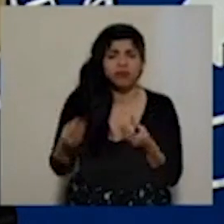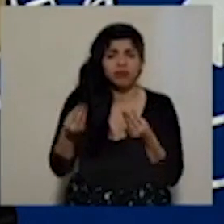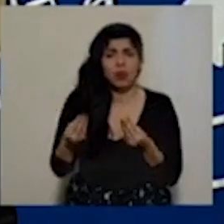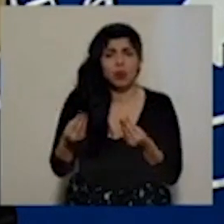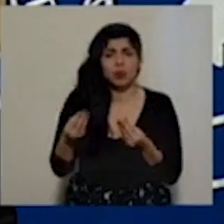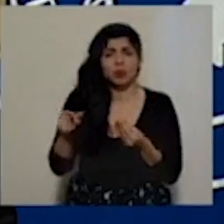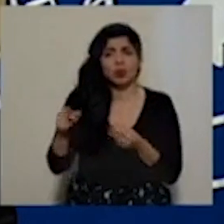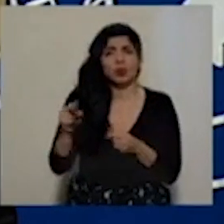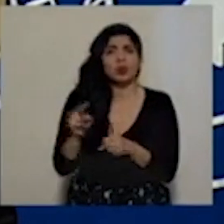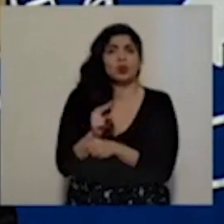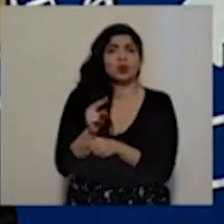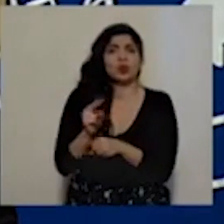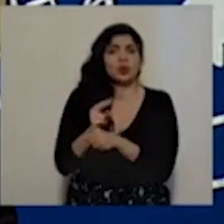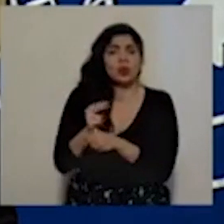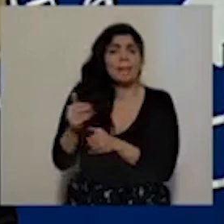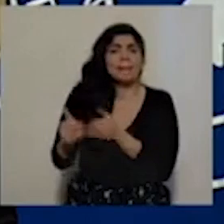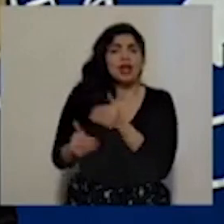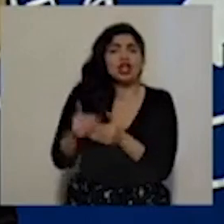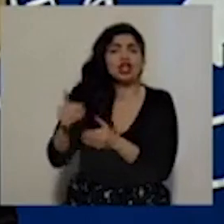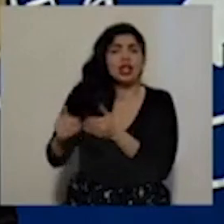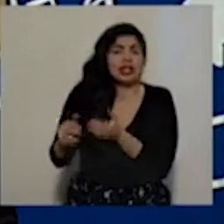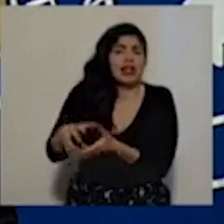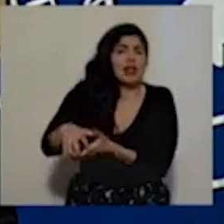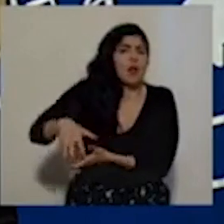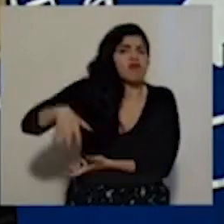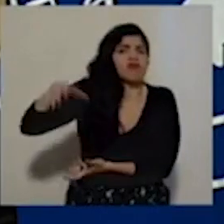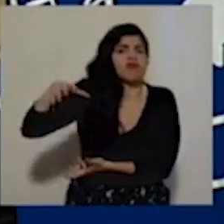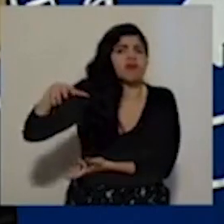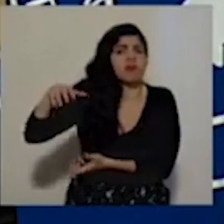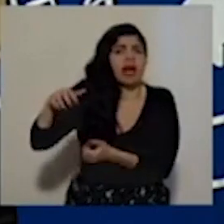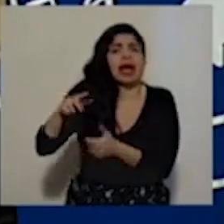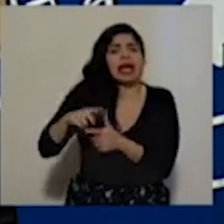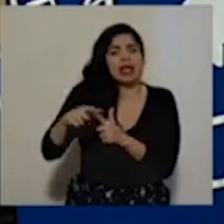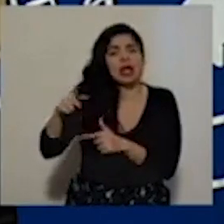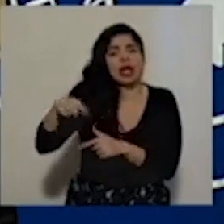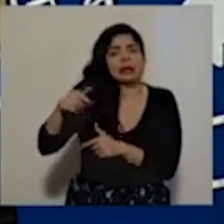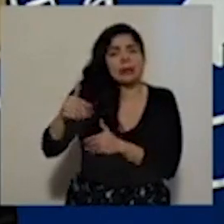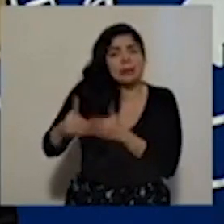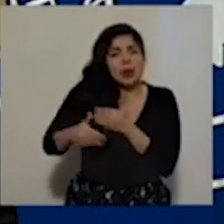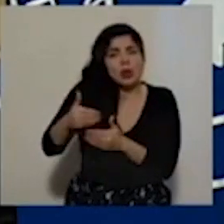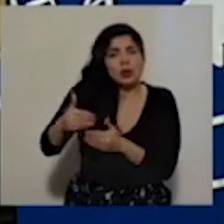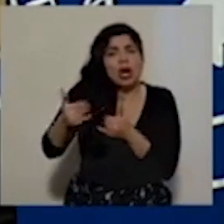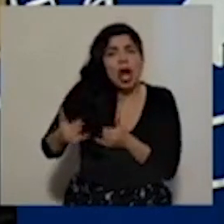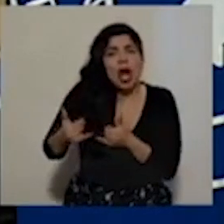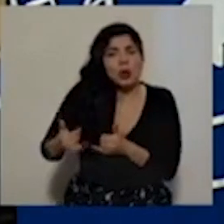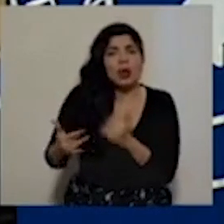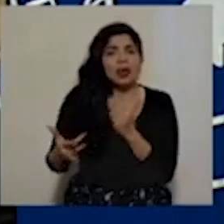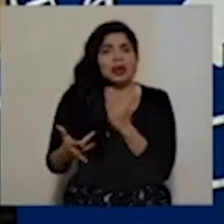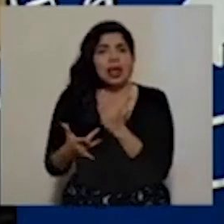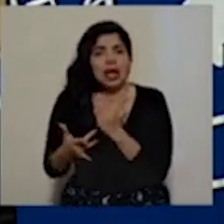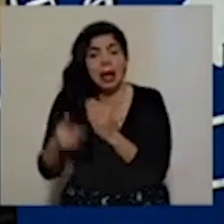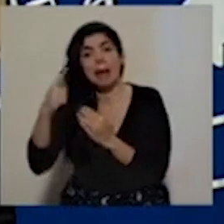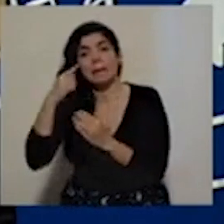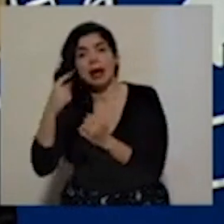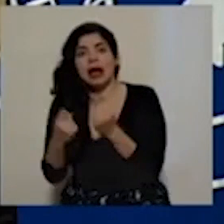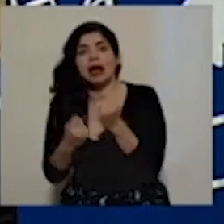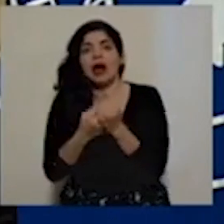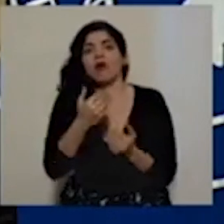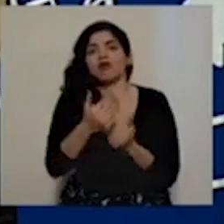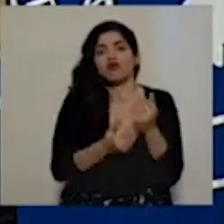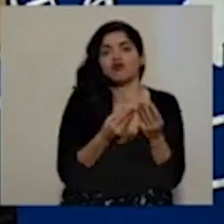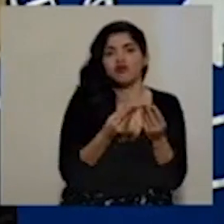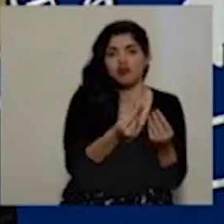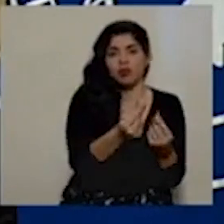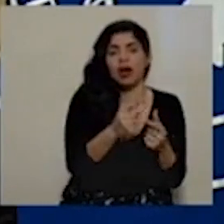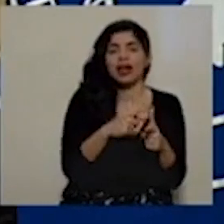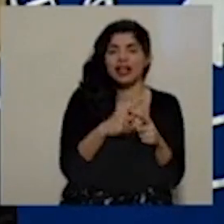capacidad de procesamiento. Entonces, ellos han estado como en este proceso de actualización técnica. Entonces, esta semana, muy